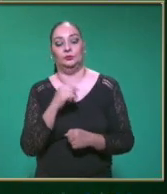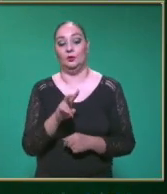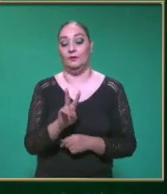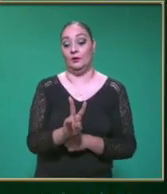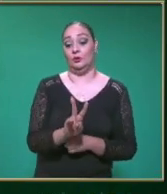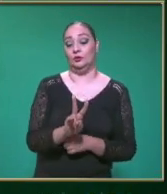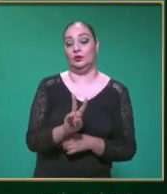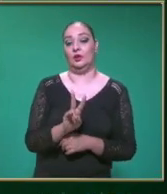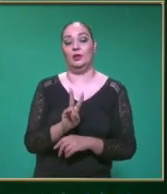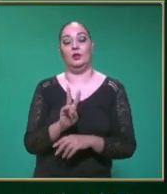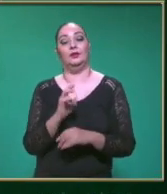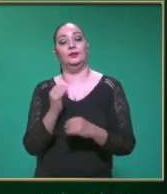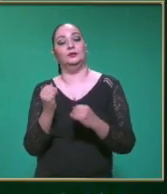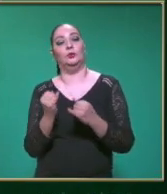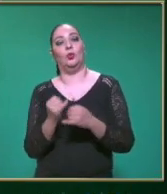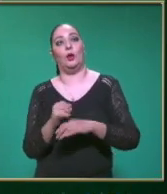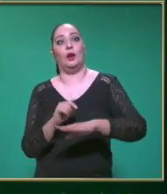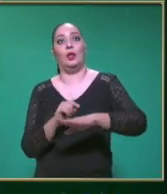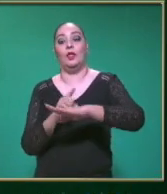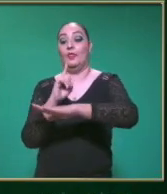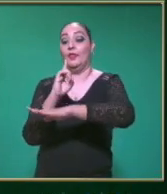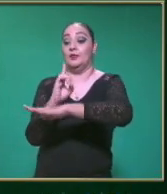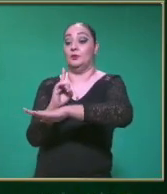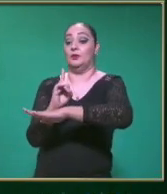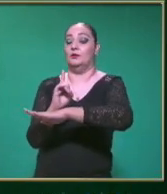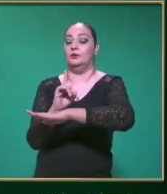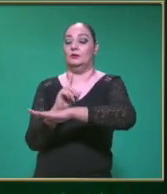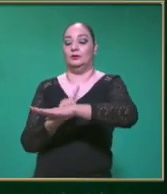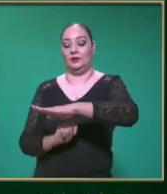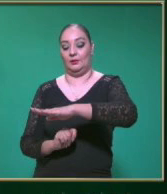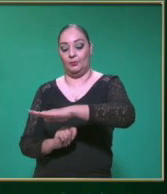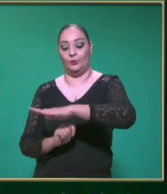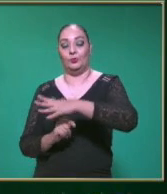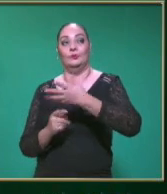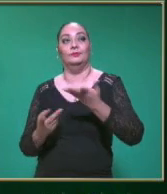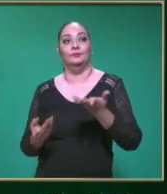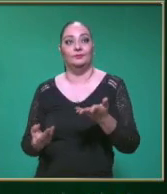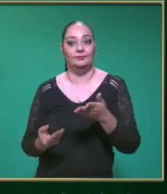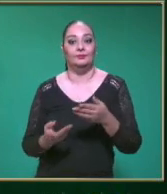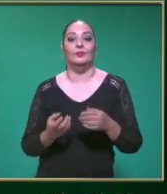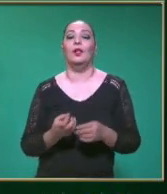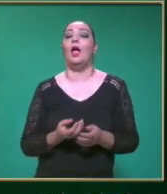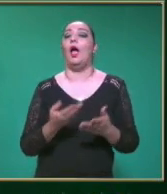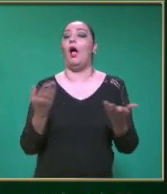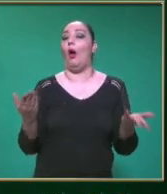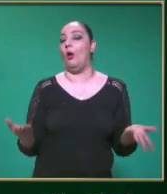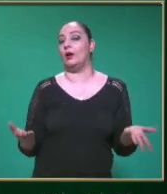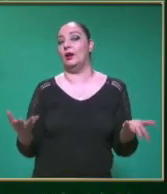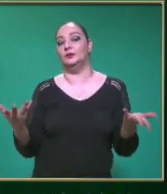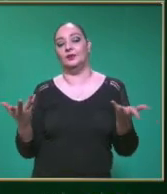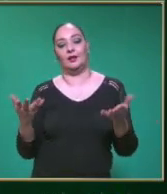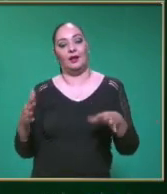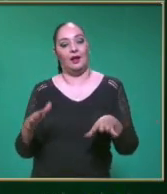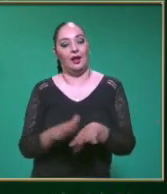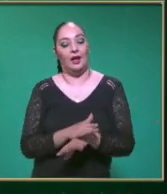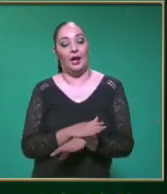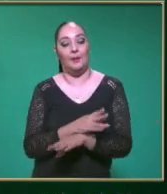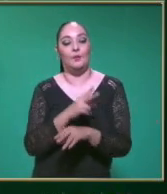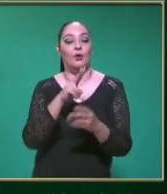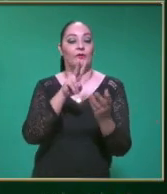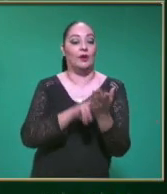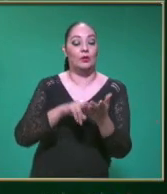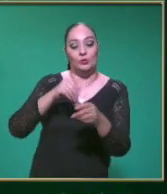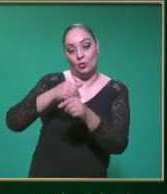igual Al desplazamiento Sobre el tiempo Maestro Muy bien Y luego vamos a hacer Nuestra sustitución Recuerde